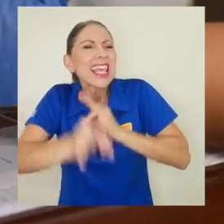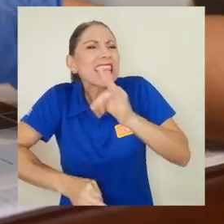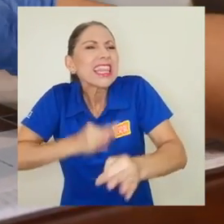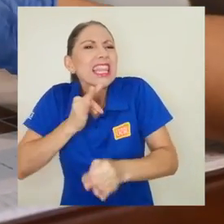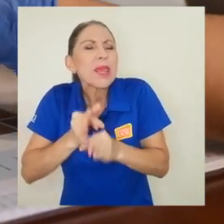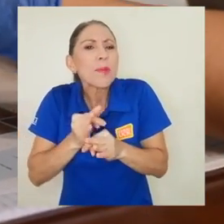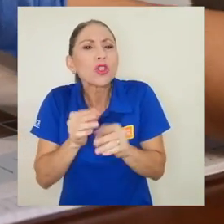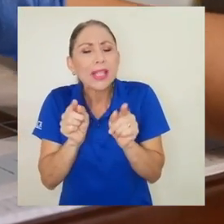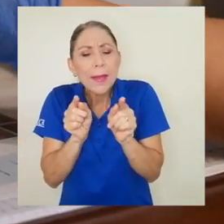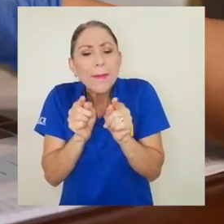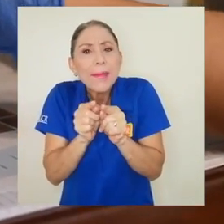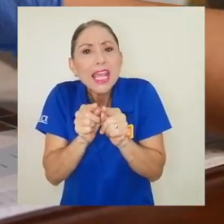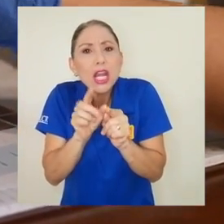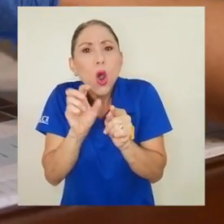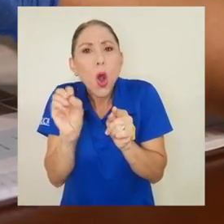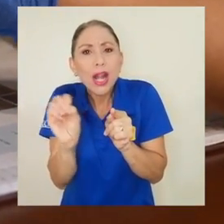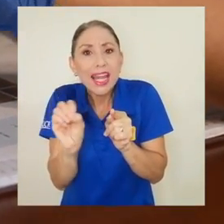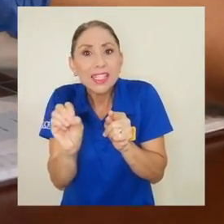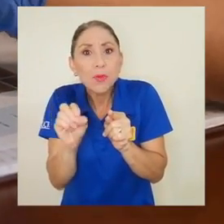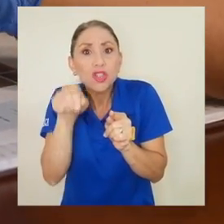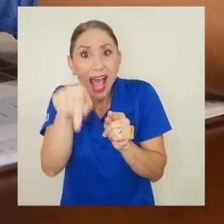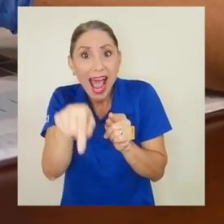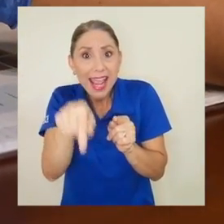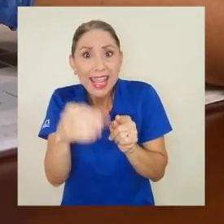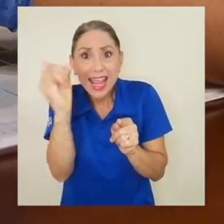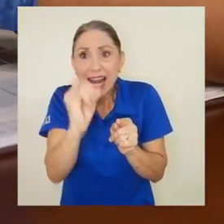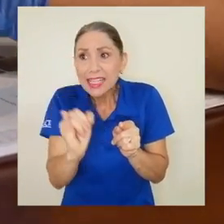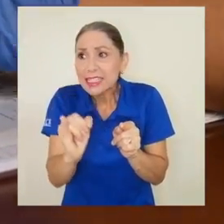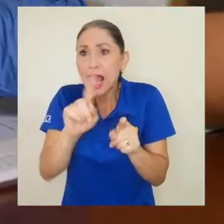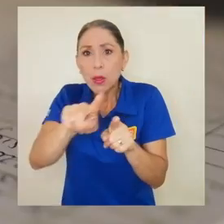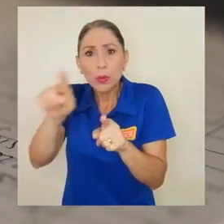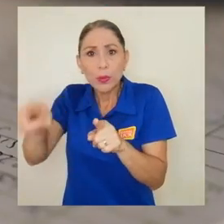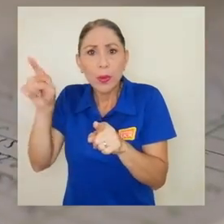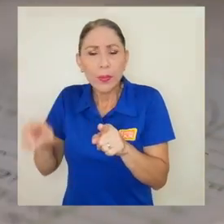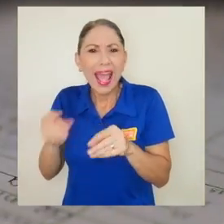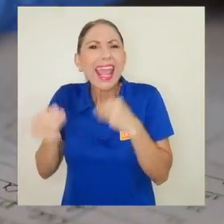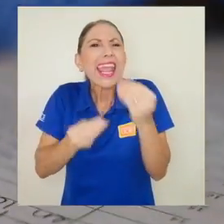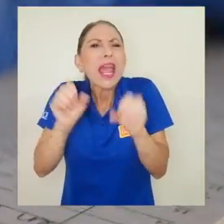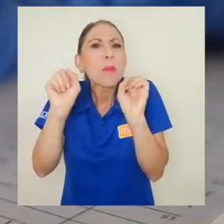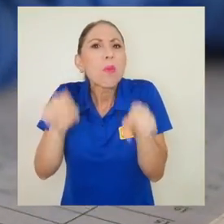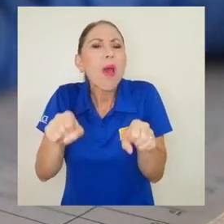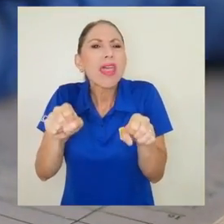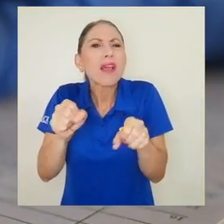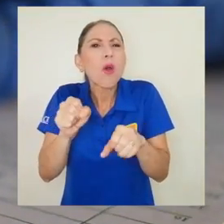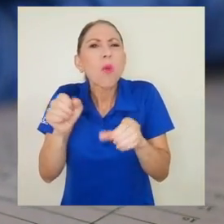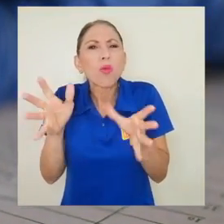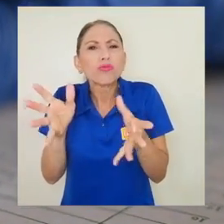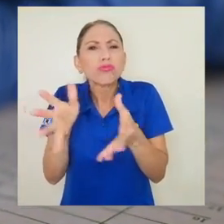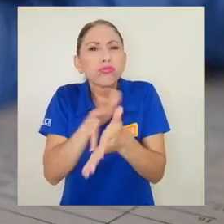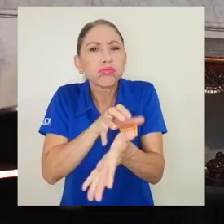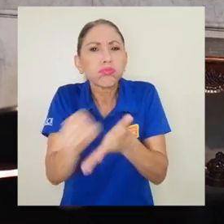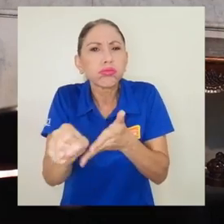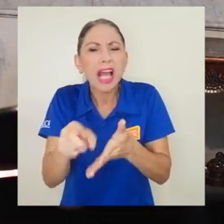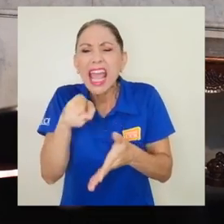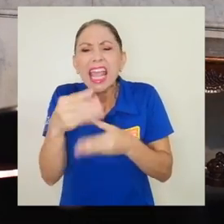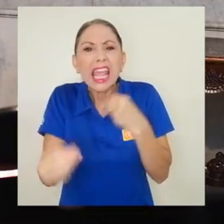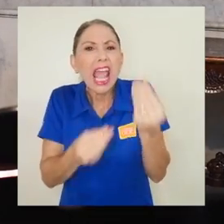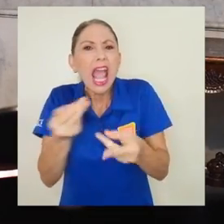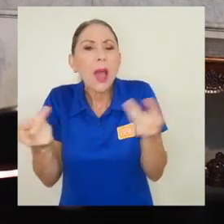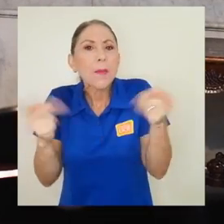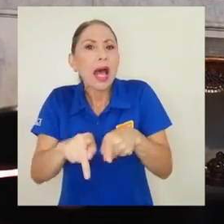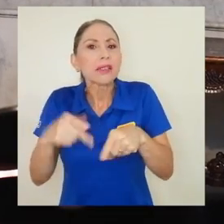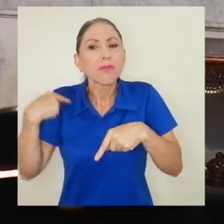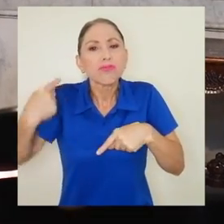microorganismos se encuentran en las obras y el deterioro que pueden causar, qué tipo de intervenciones tuvo la pintura y cómo